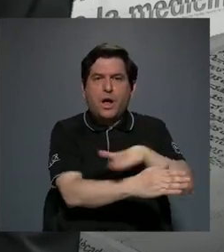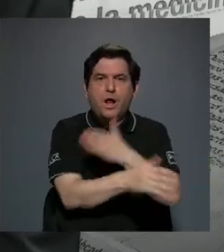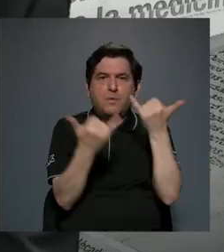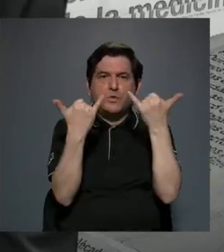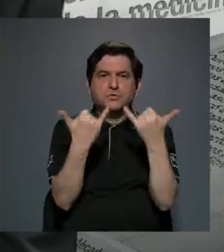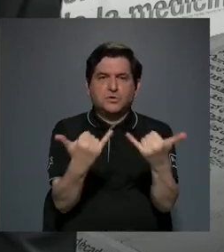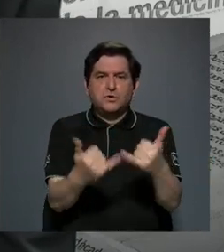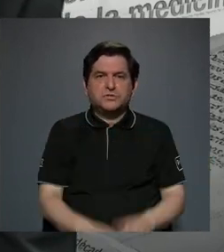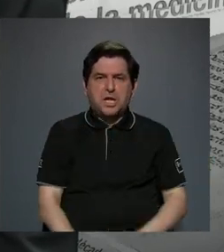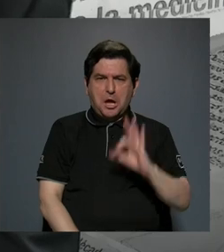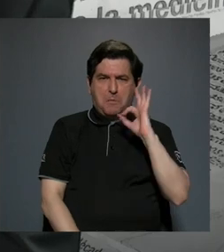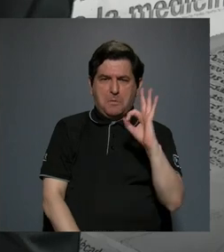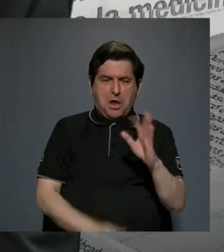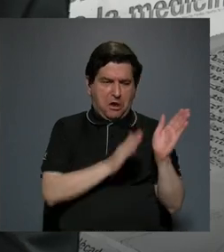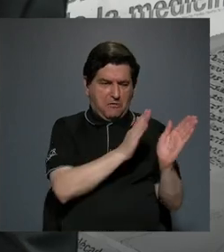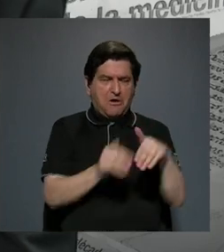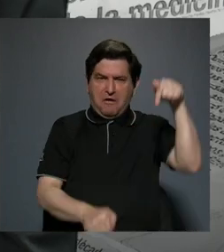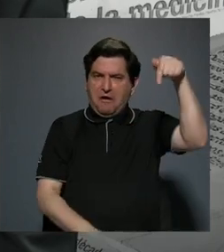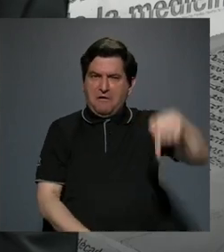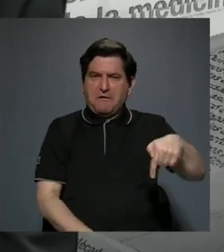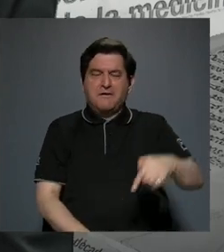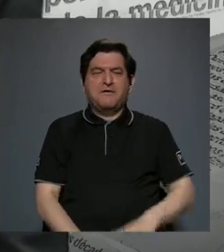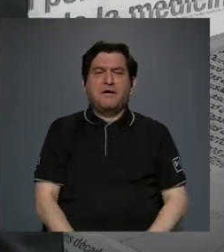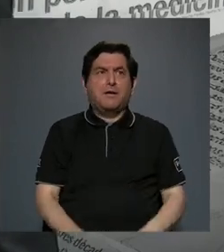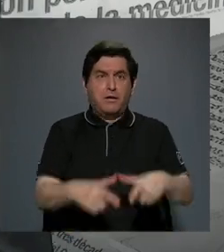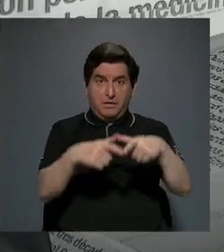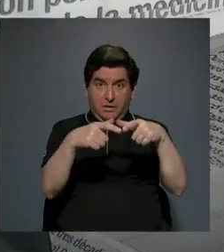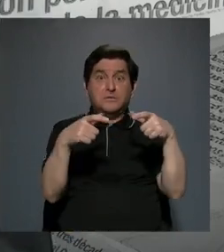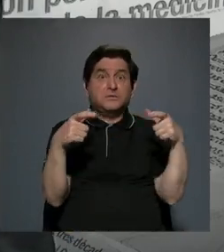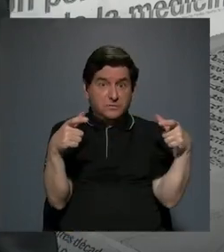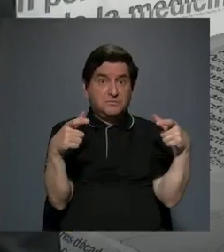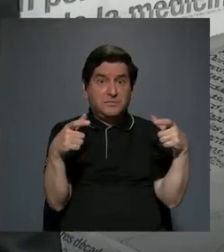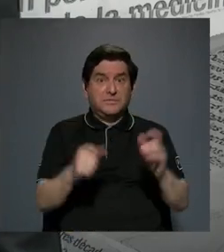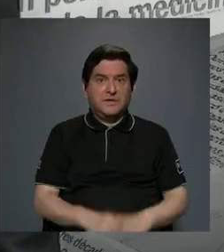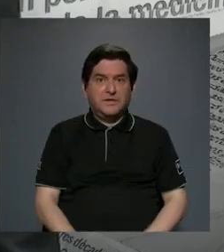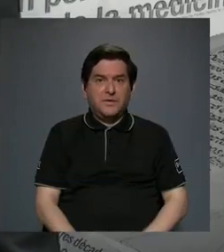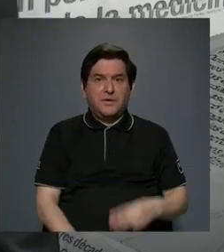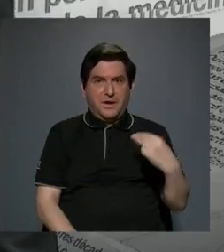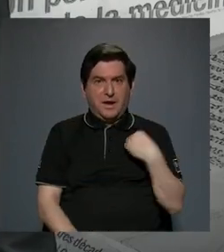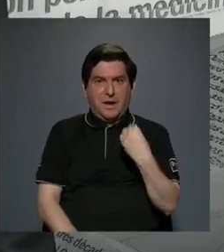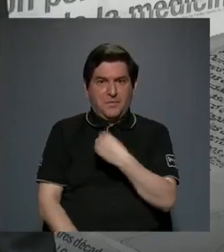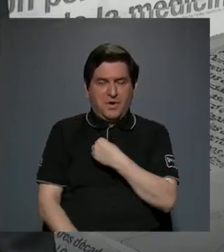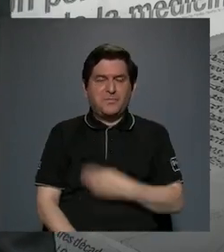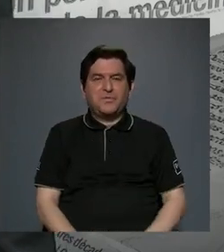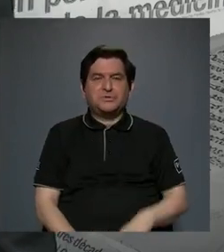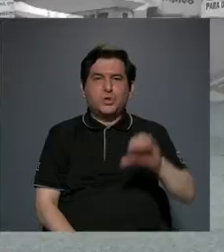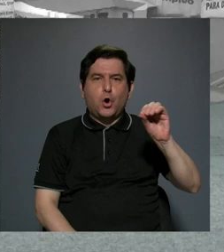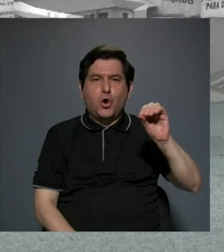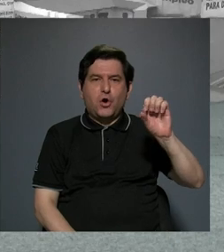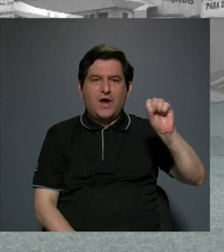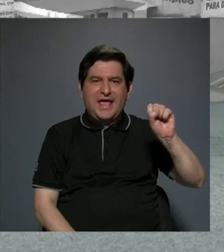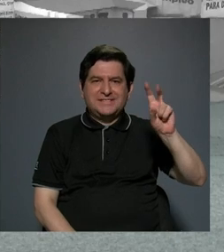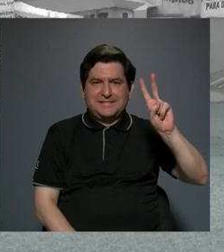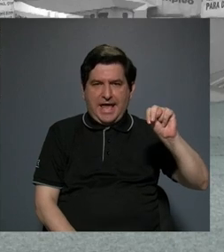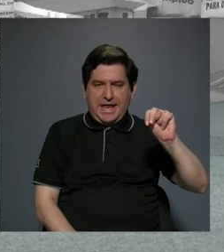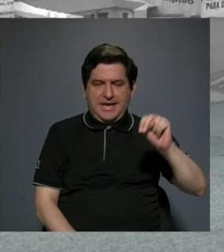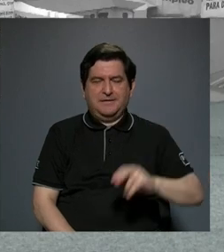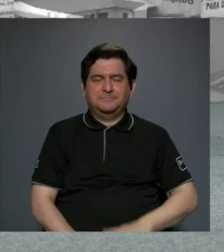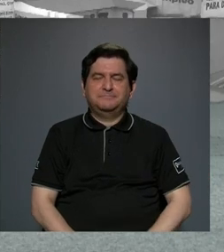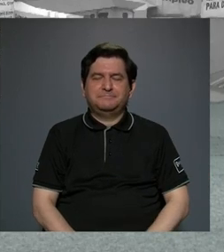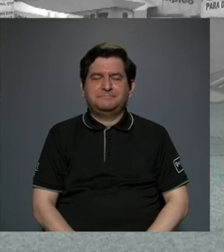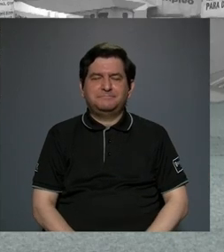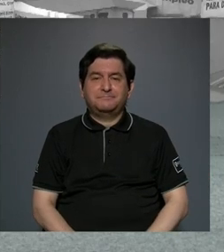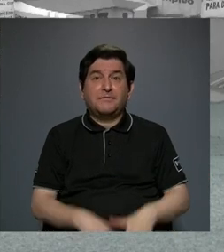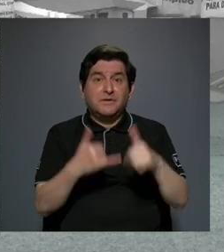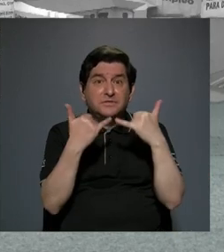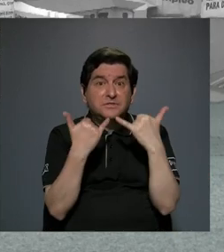ya formados aquí y que son en su mayoría los que conforman nuestra Sinfónica Nacional hoy día y